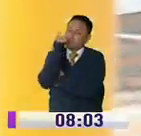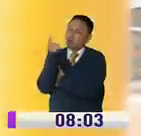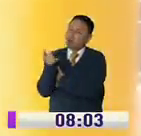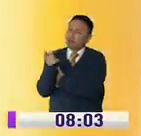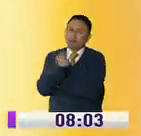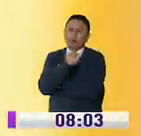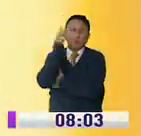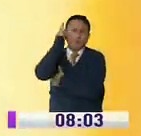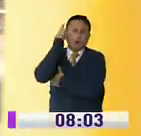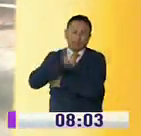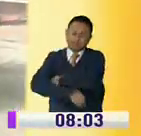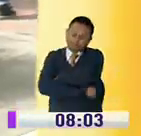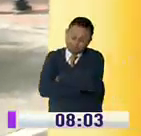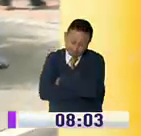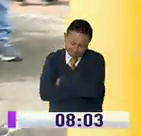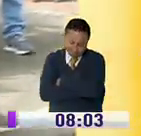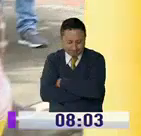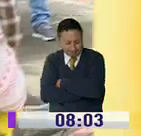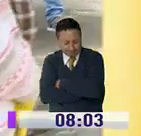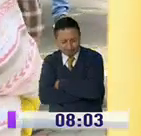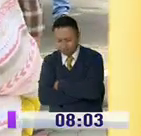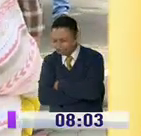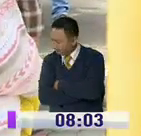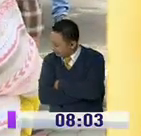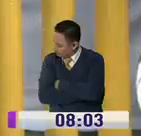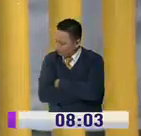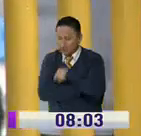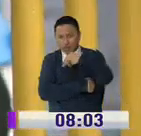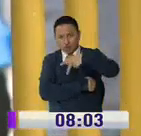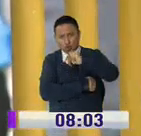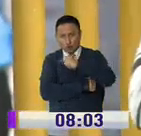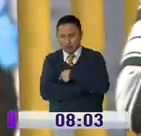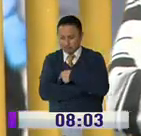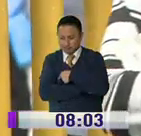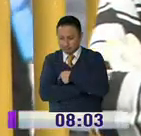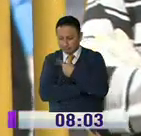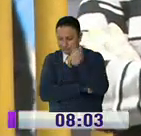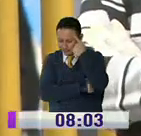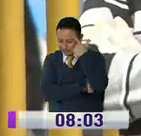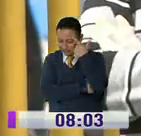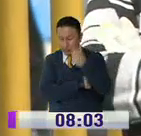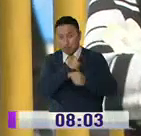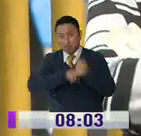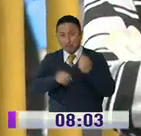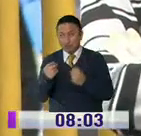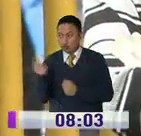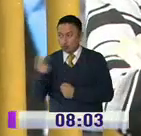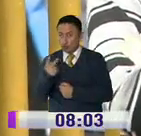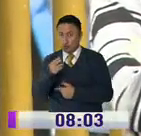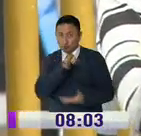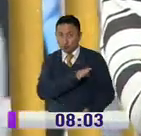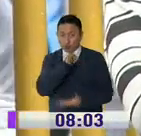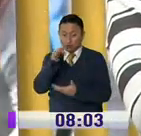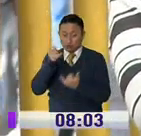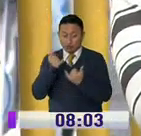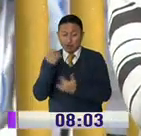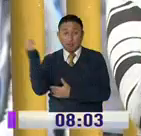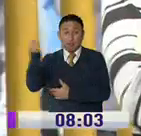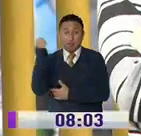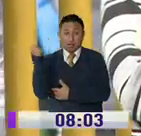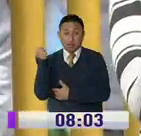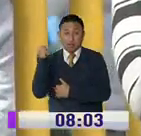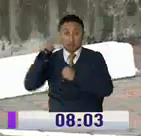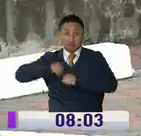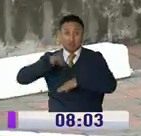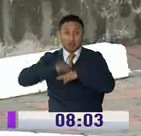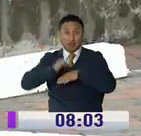cabizbaja y pensativa anormal y ubicota. Nos cuenta que junto a su hermano fueron los elegidos para que durante el estado de emergencia